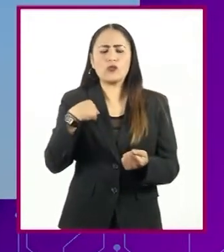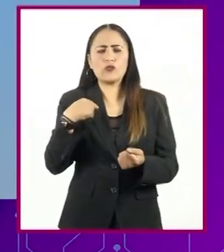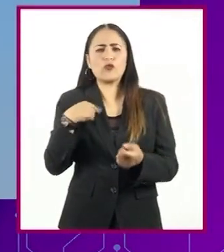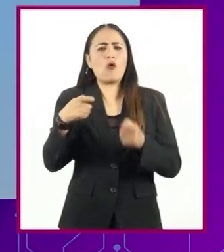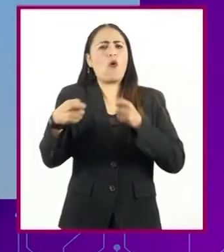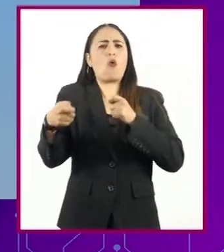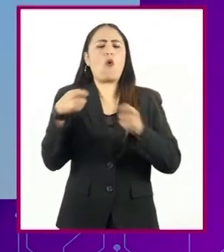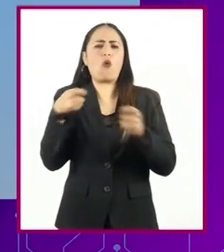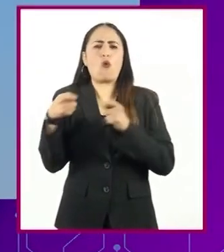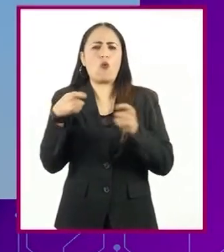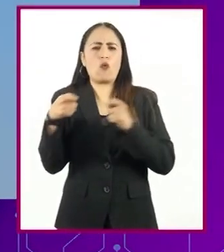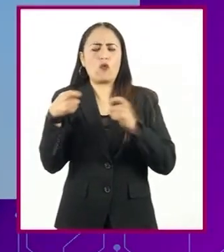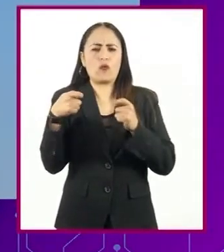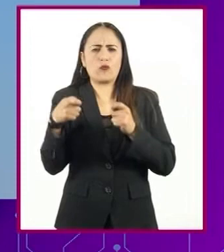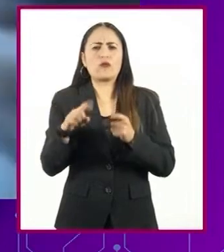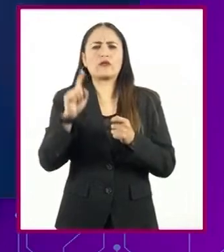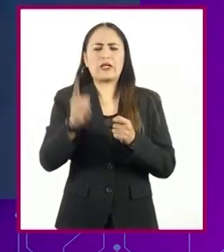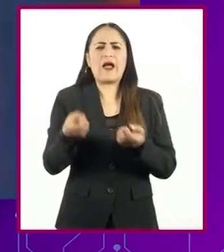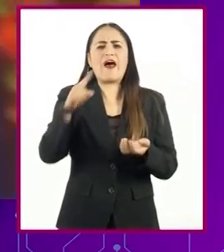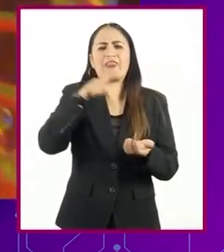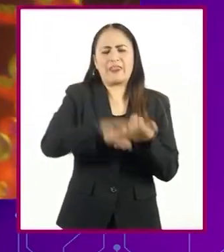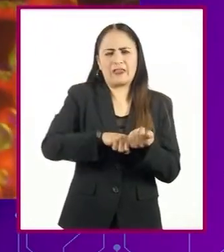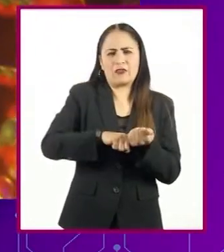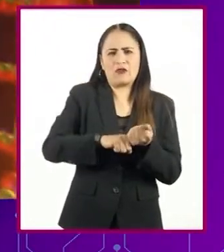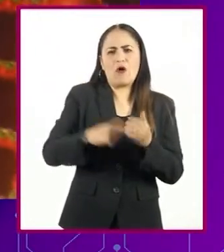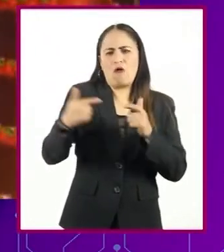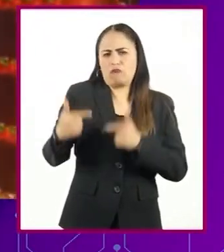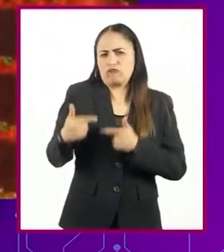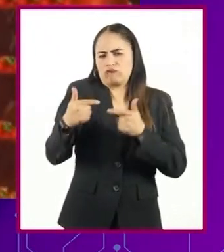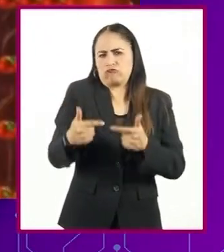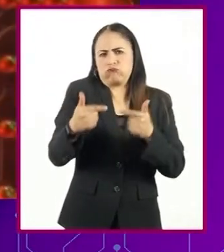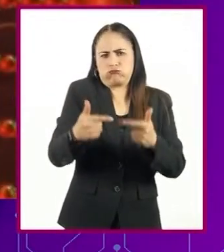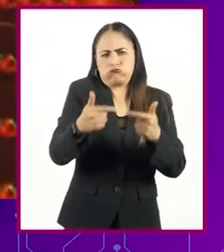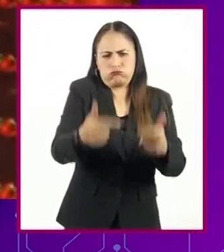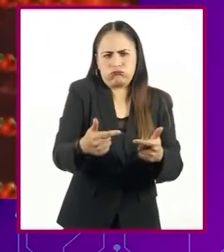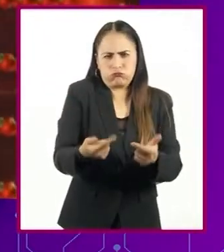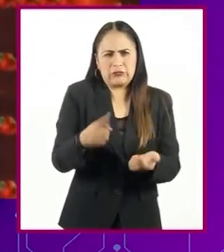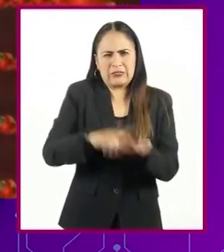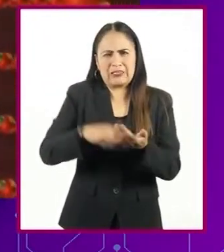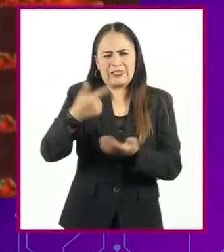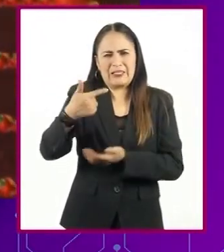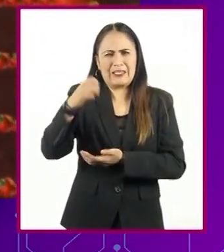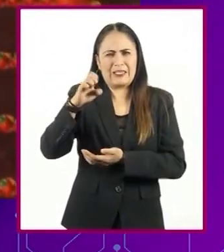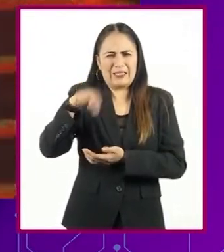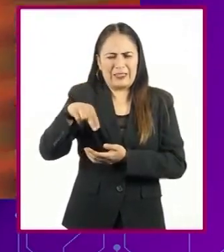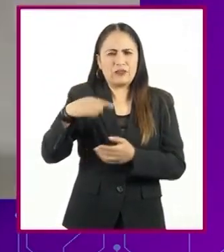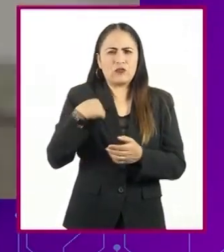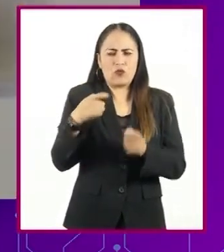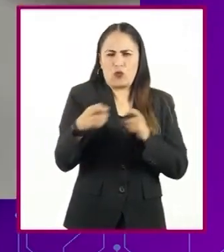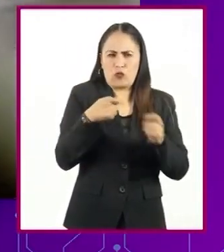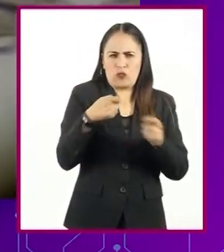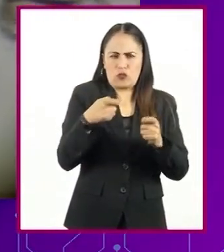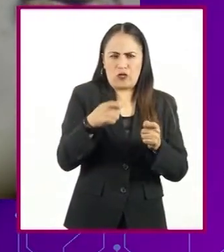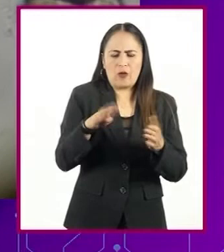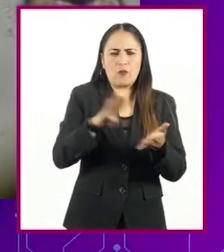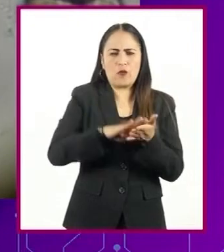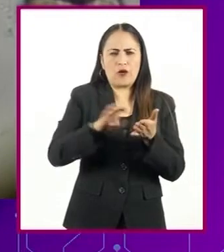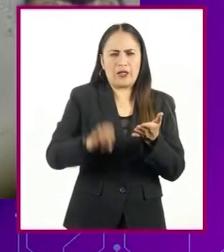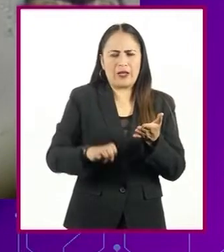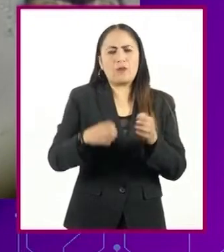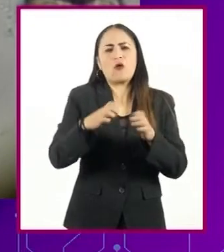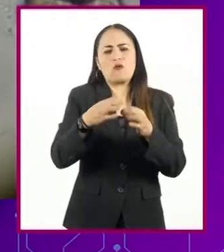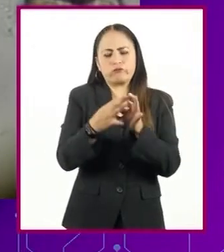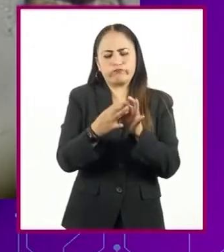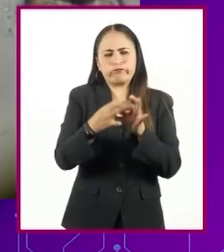primordial es preservar el material genético y ponerlo en funcionamiento cuando sea necesario, B. en la división celular